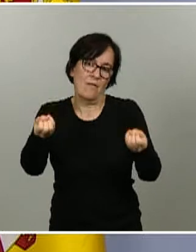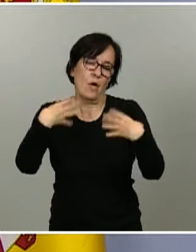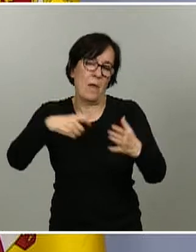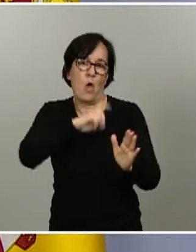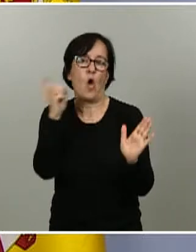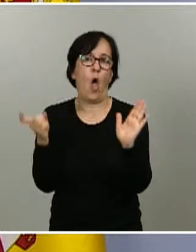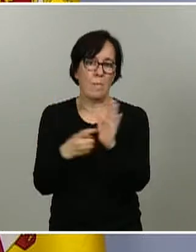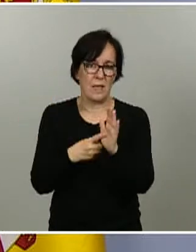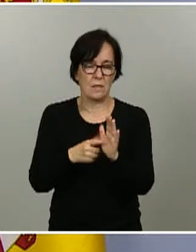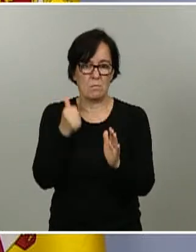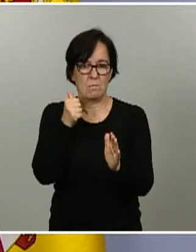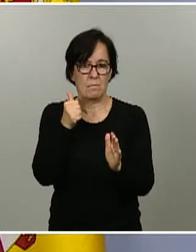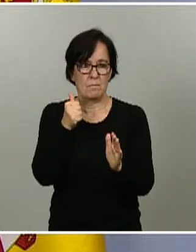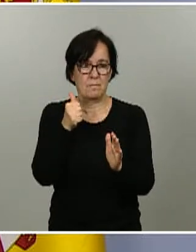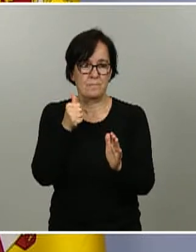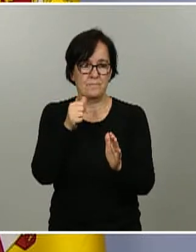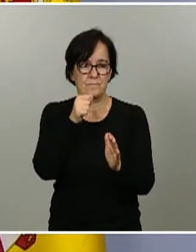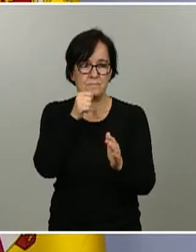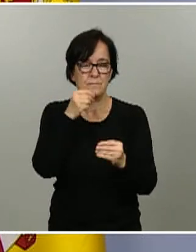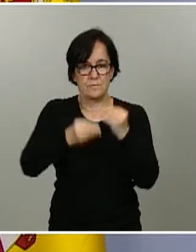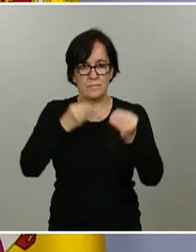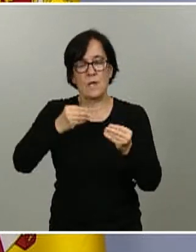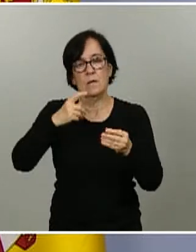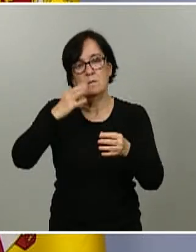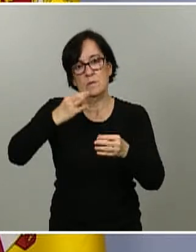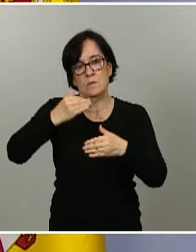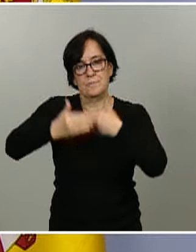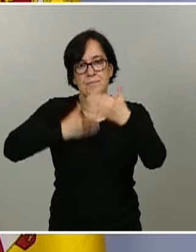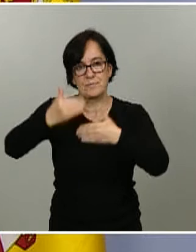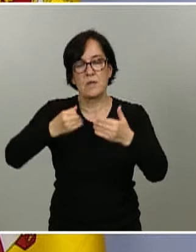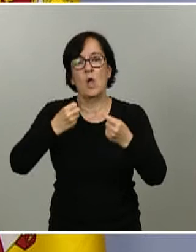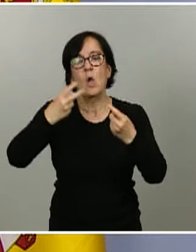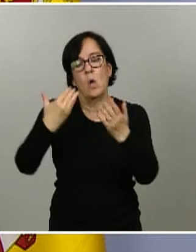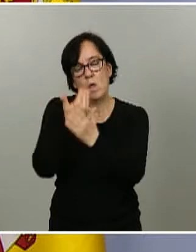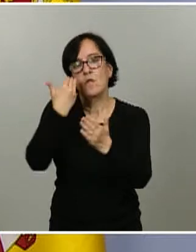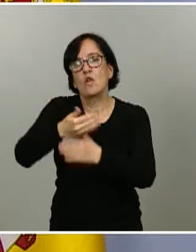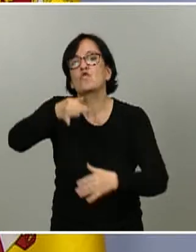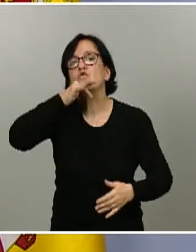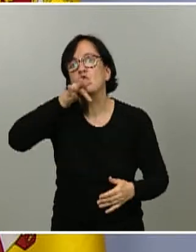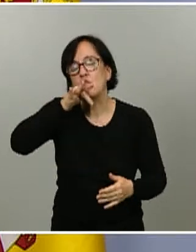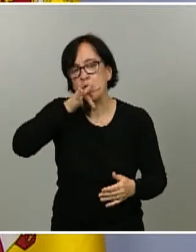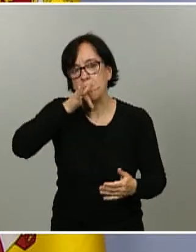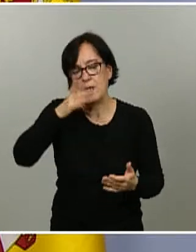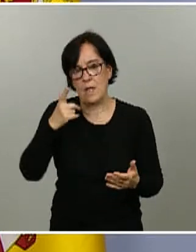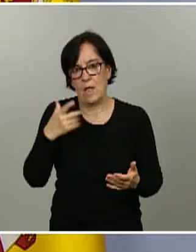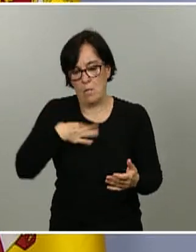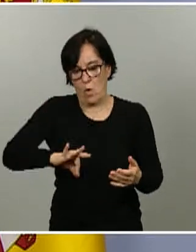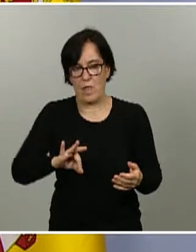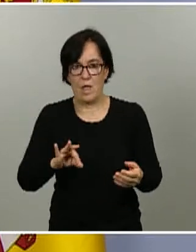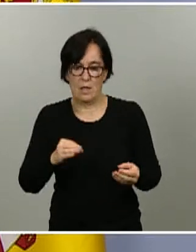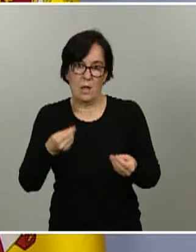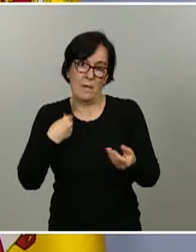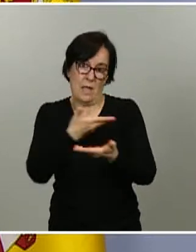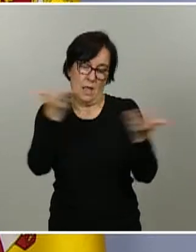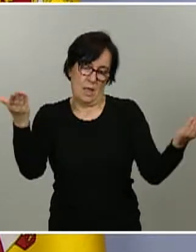consolidada. Pero esto tendrán que pasar aún unos cuantos días para poderlo tener disponible para el conjunto del